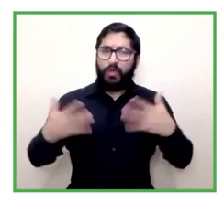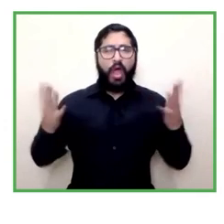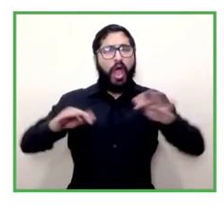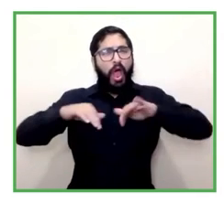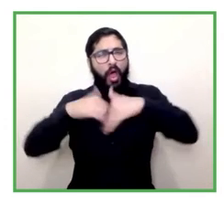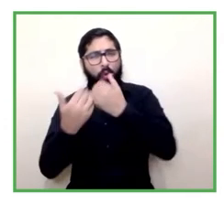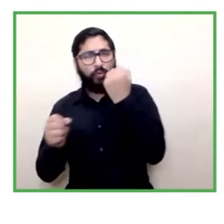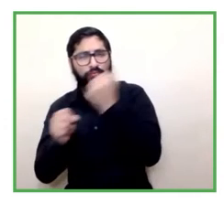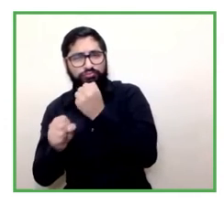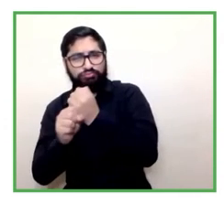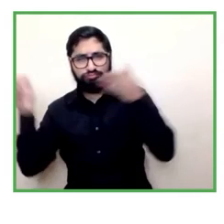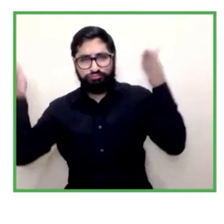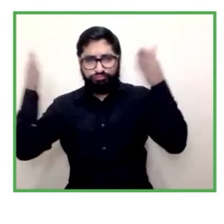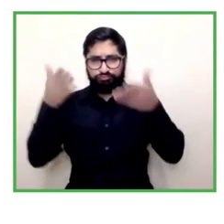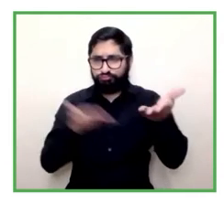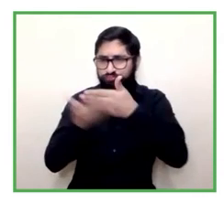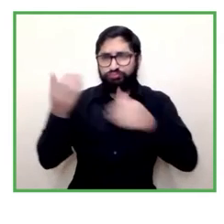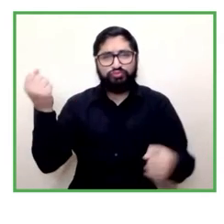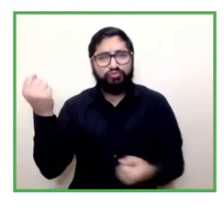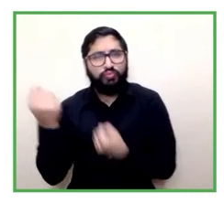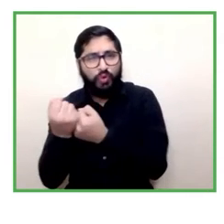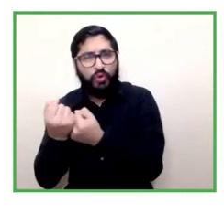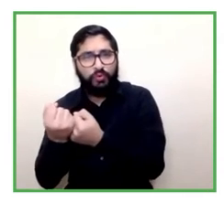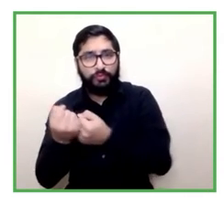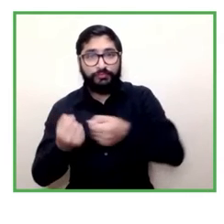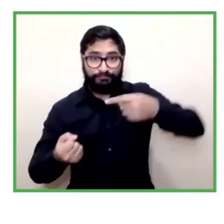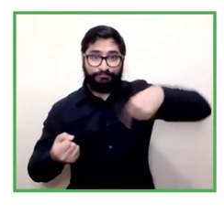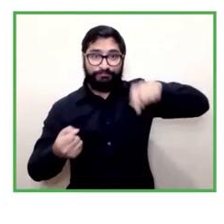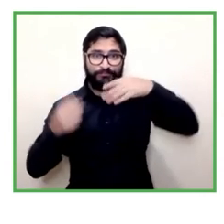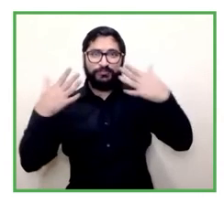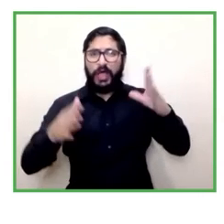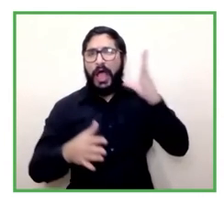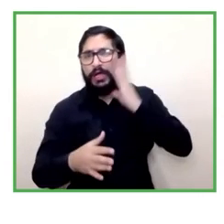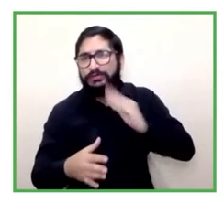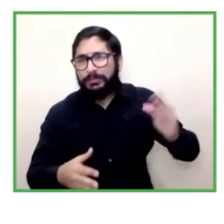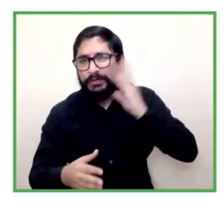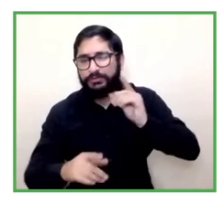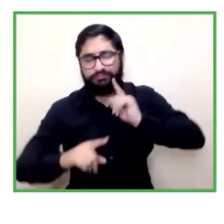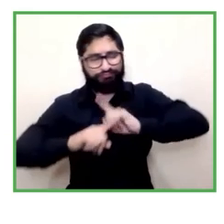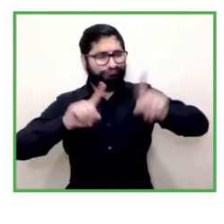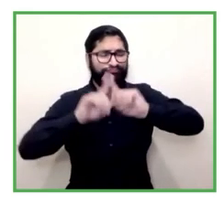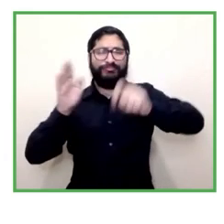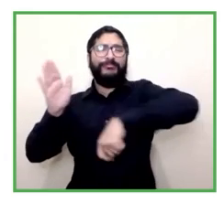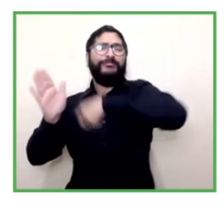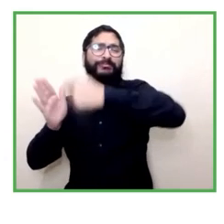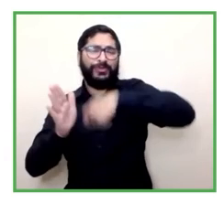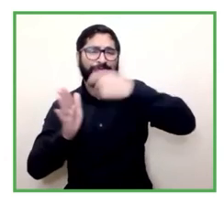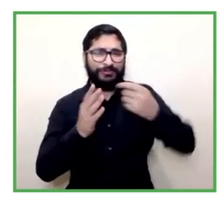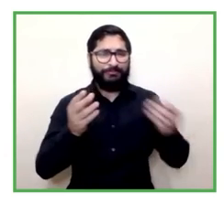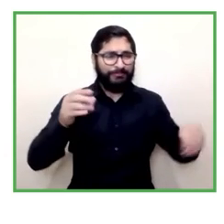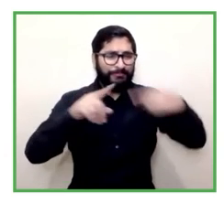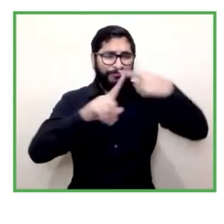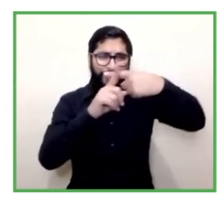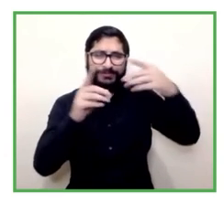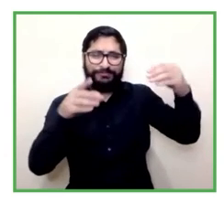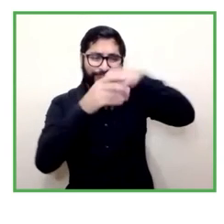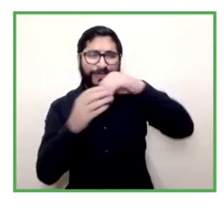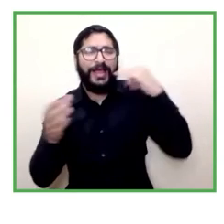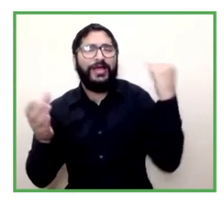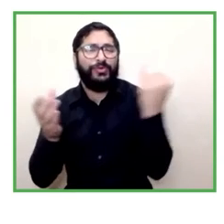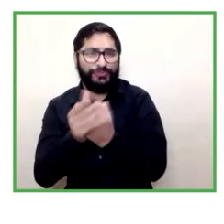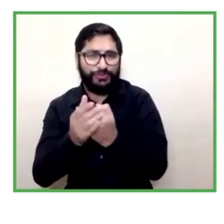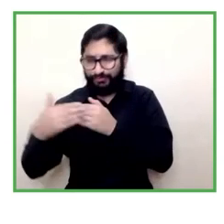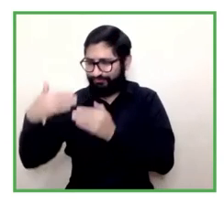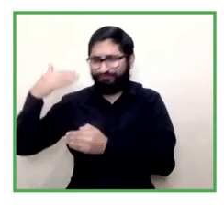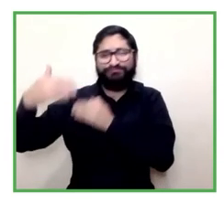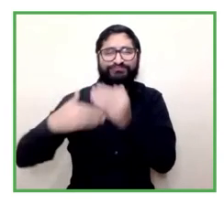en nuestra experiencia que hemos tenido del programa más inclusión y en todos los procesos de inclusión laboral que ha observado